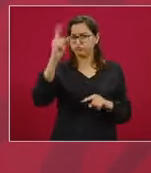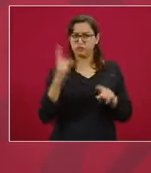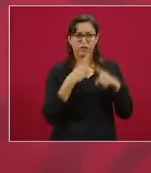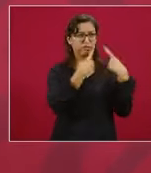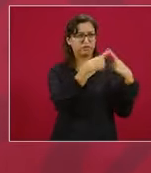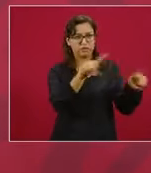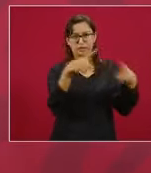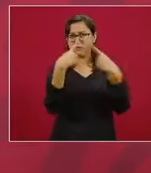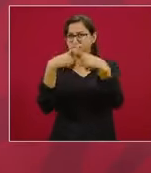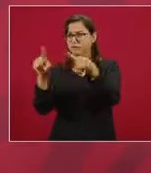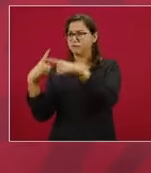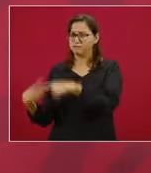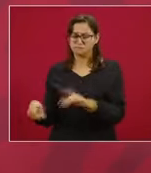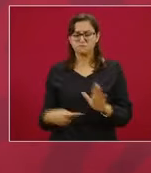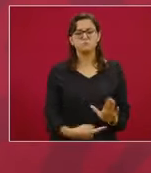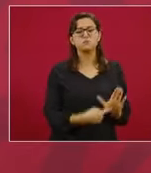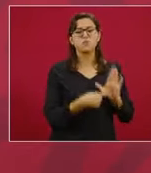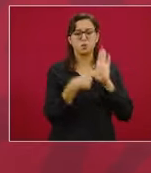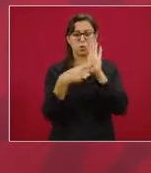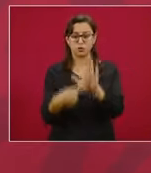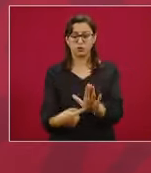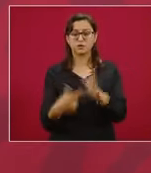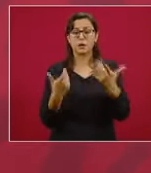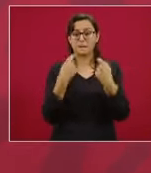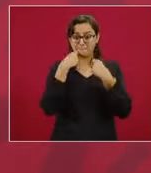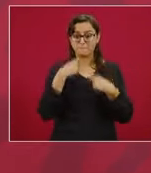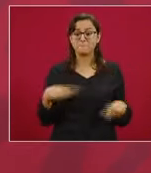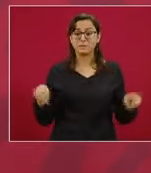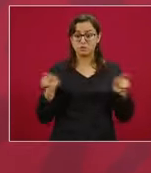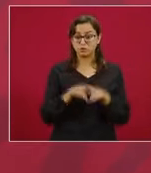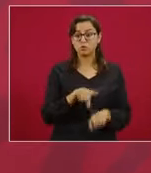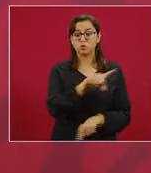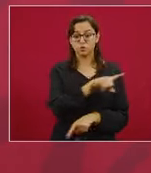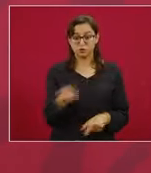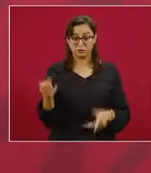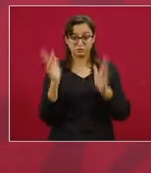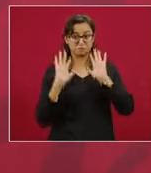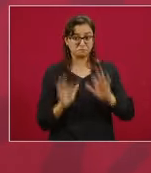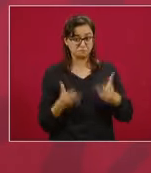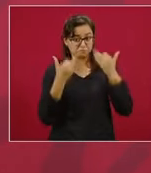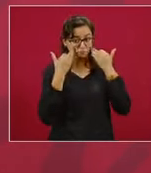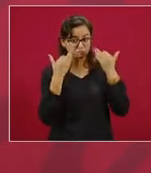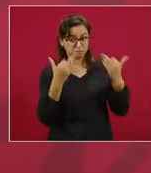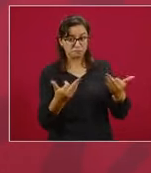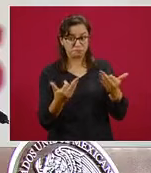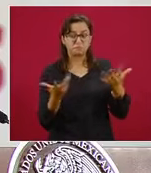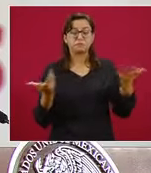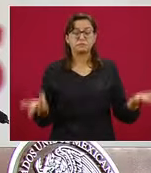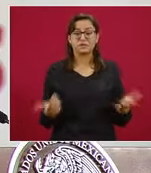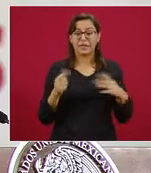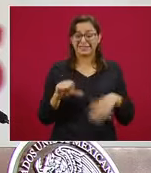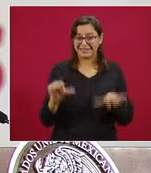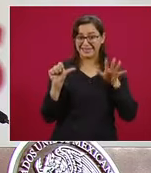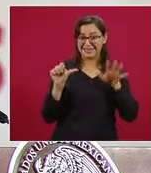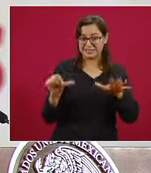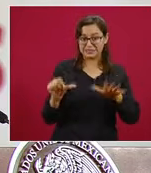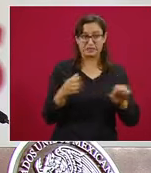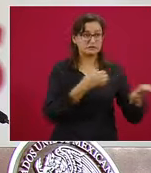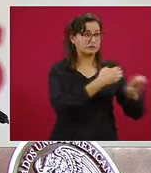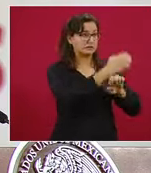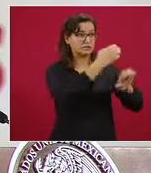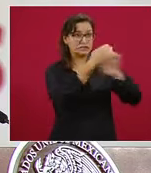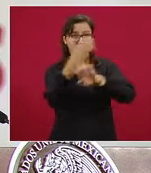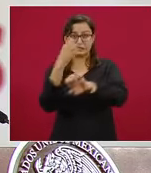el que 16 de los estados de las entidades federativas se encuentran en semáforo amarillo, además